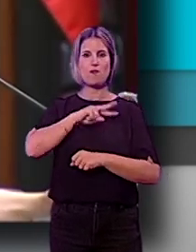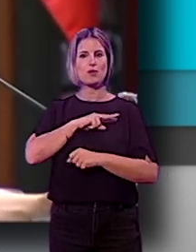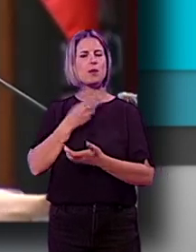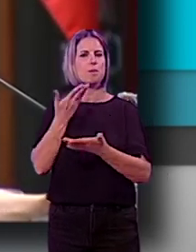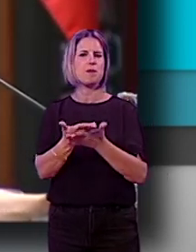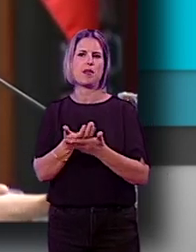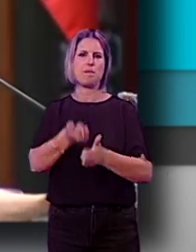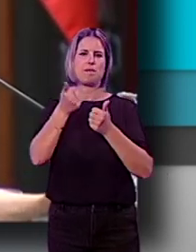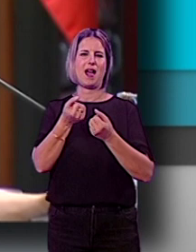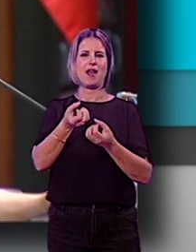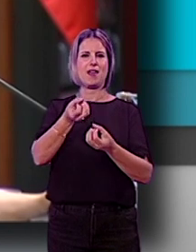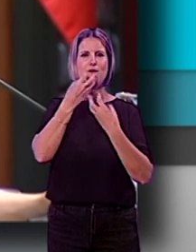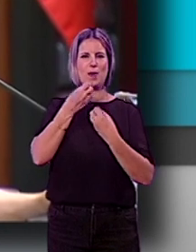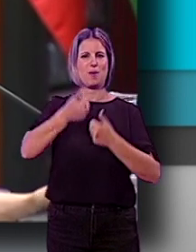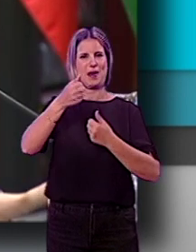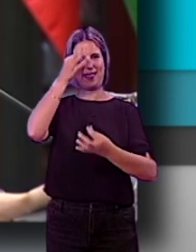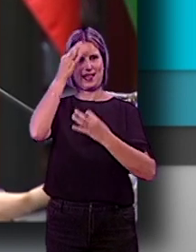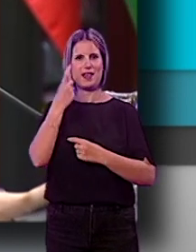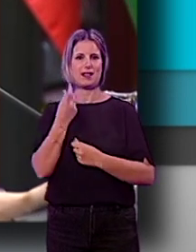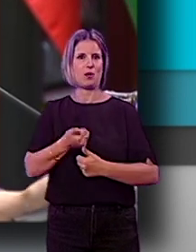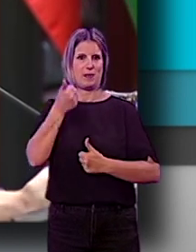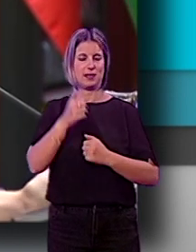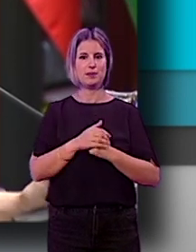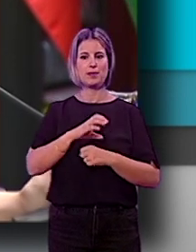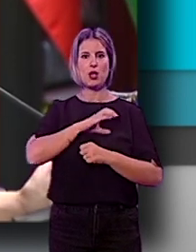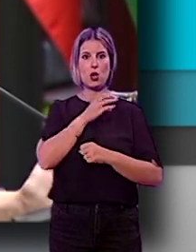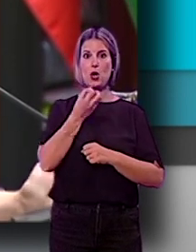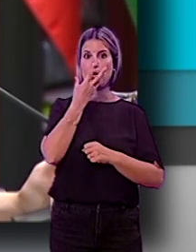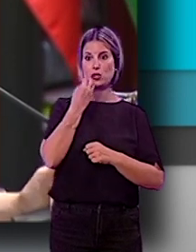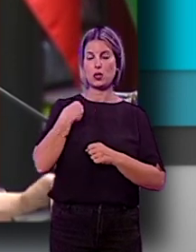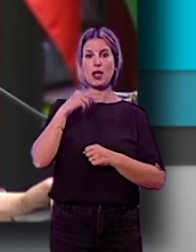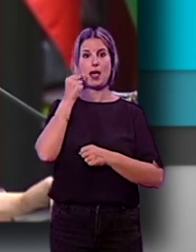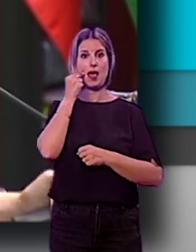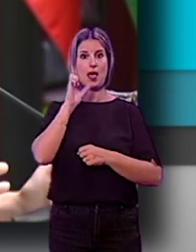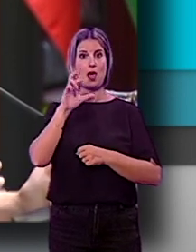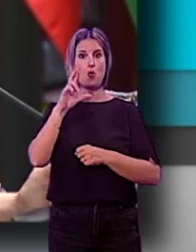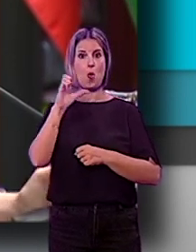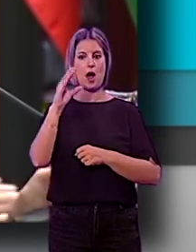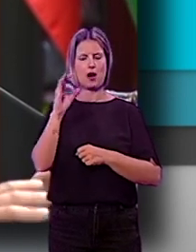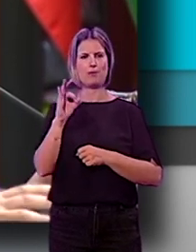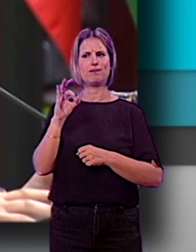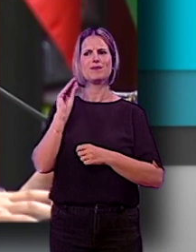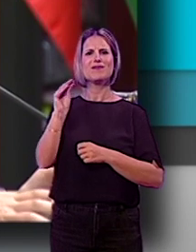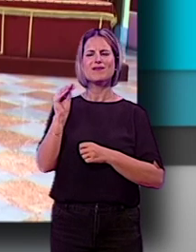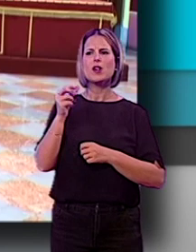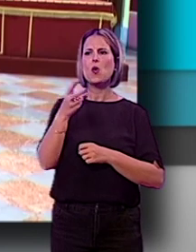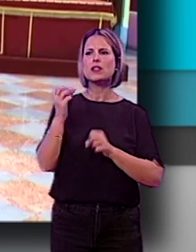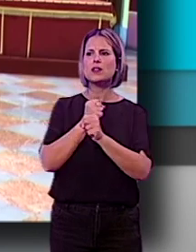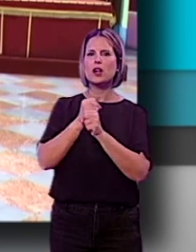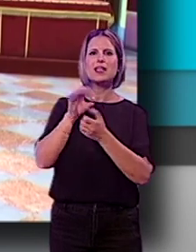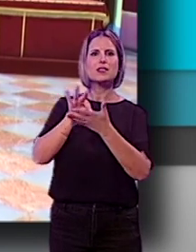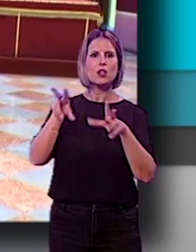solicitado una información más detallada al respecto. El concejal socialista Eduardo Castillo ha preguntado por la plantilla de servicios sociales.